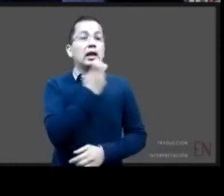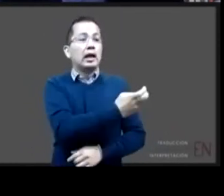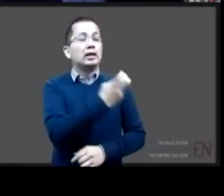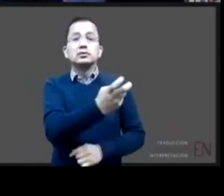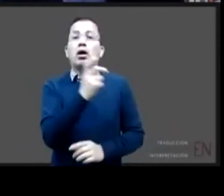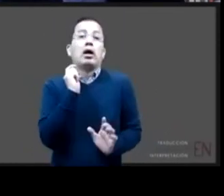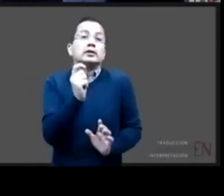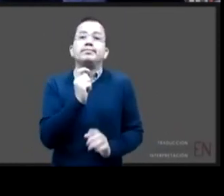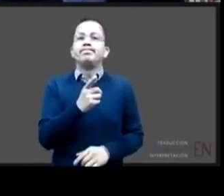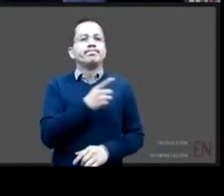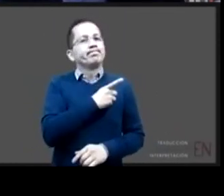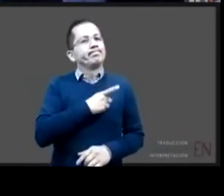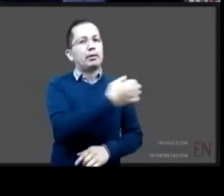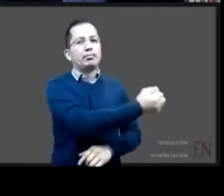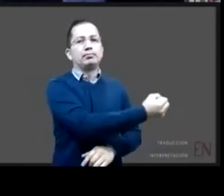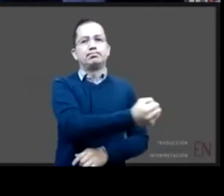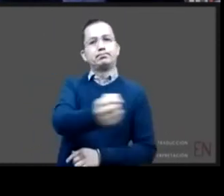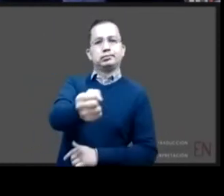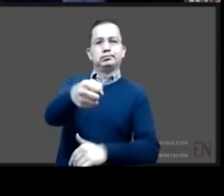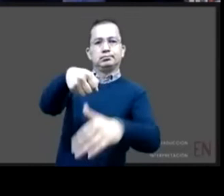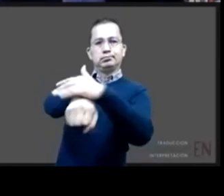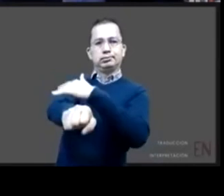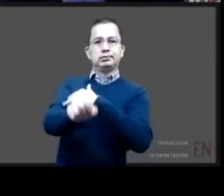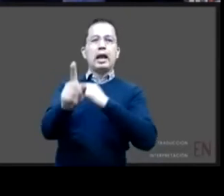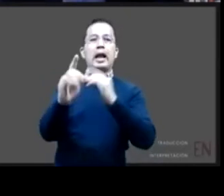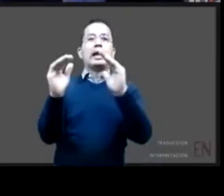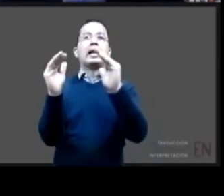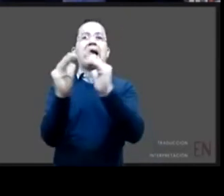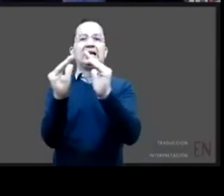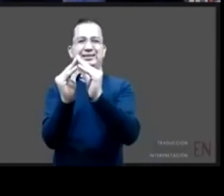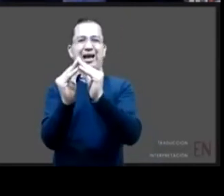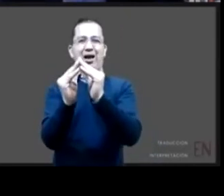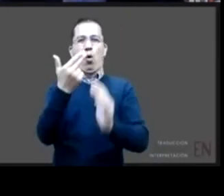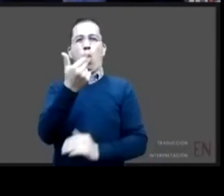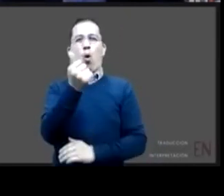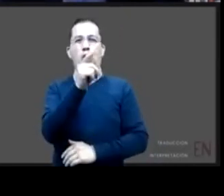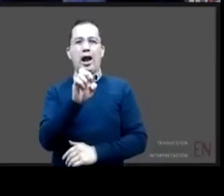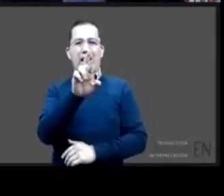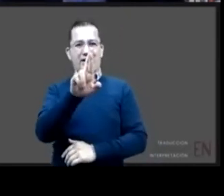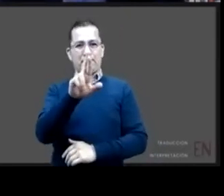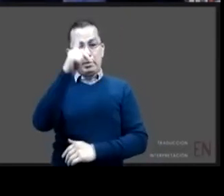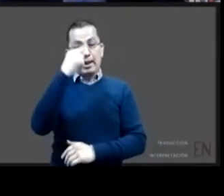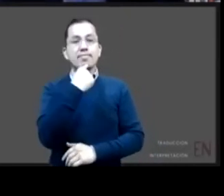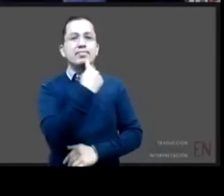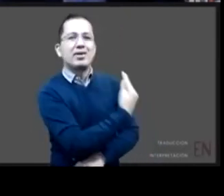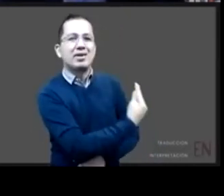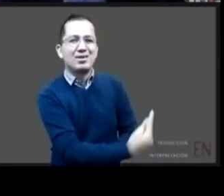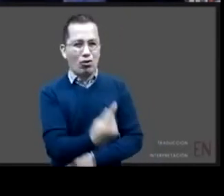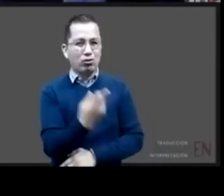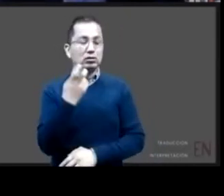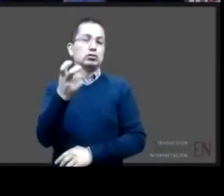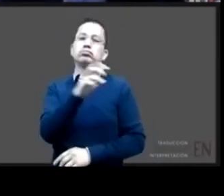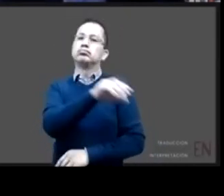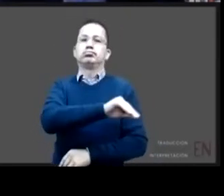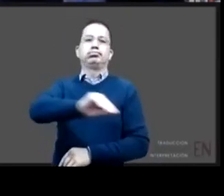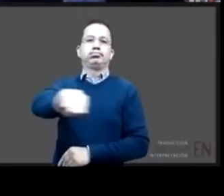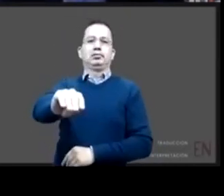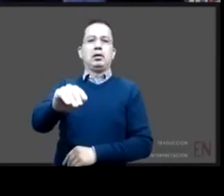casa hogar o el centro de asistencia social era el entorno más seguro para que ellos tuvieran estos cuidados nosotros